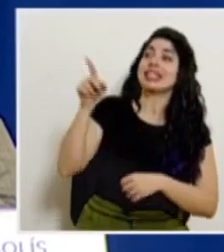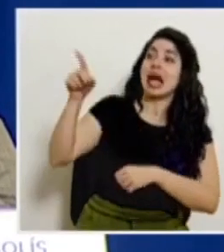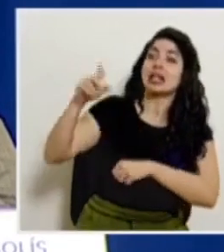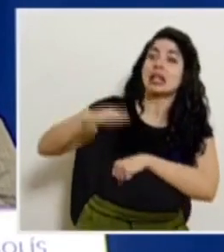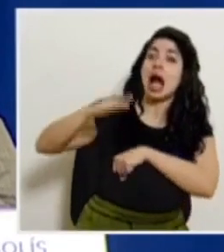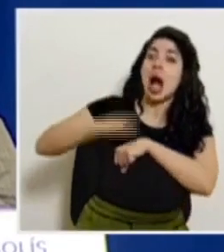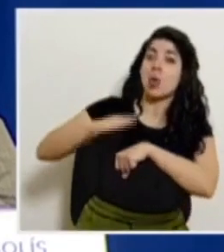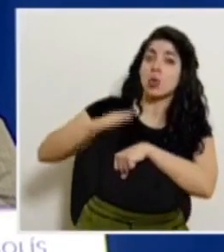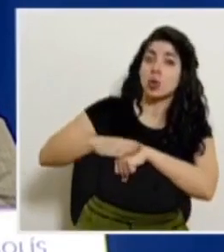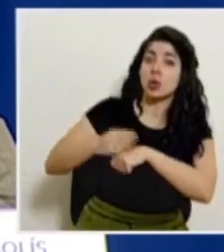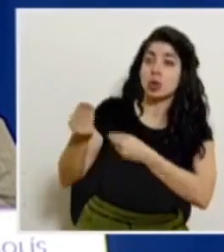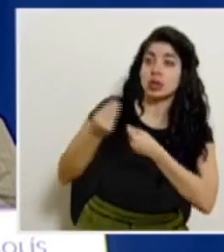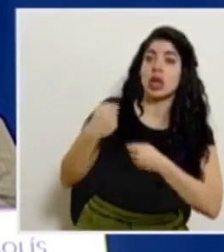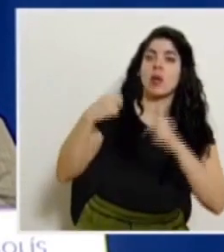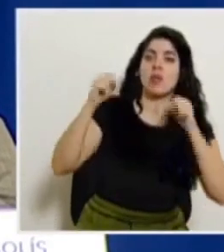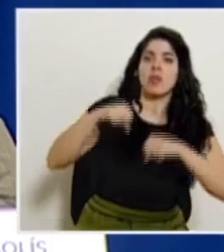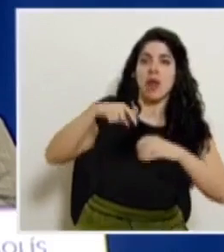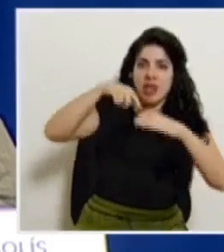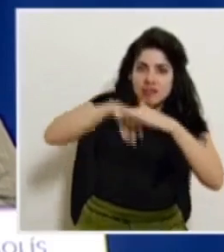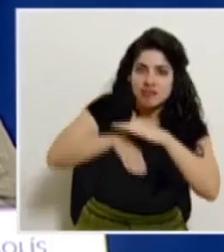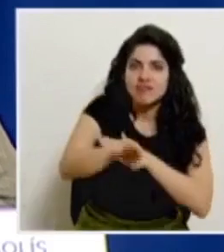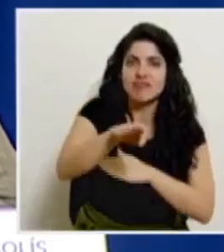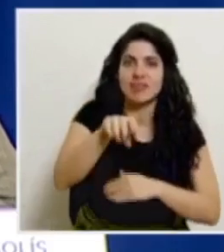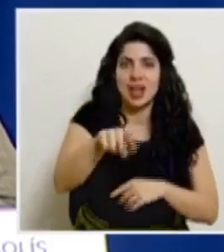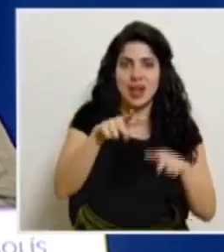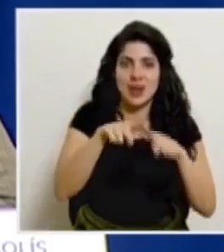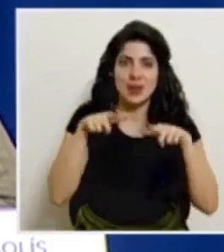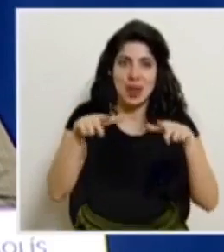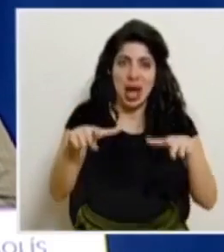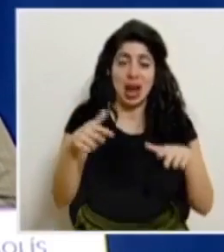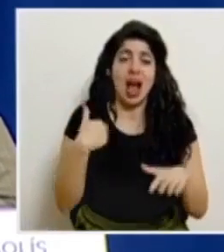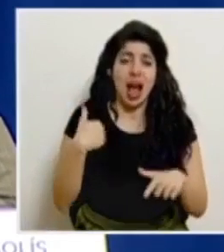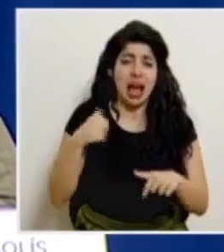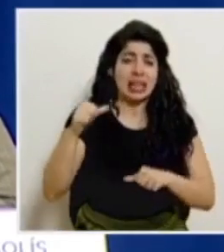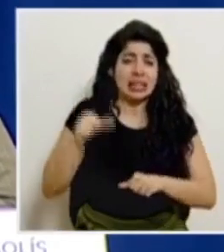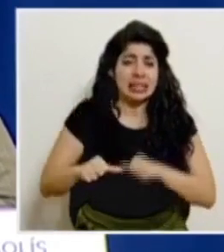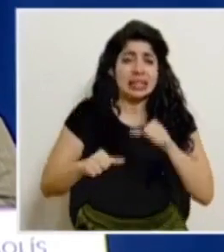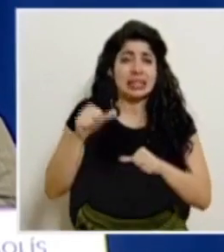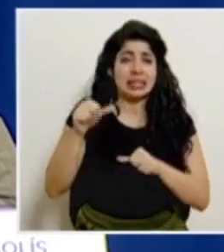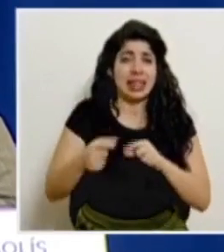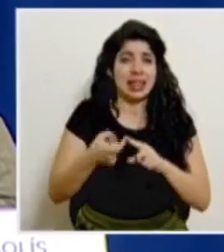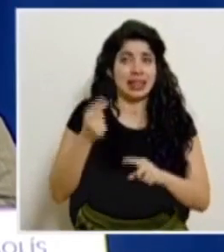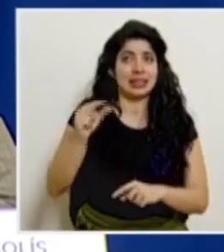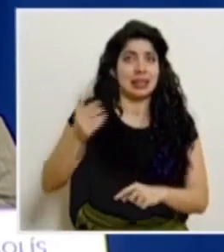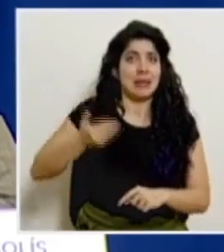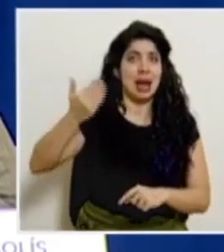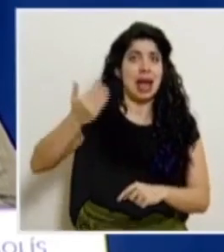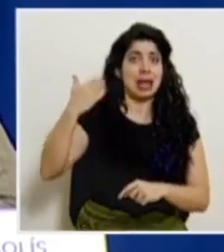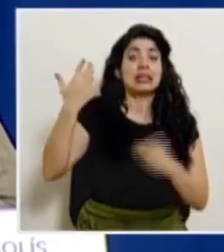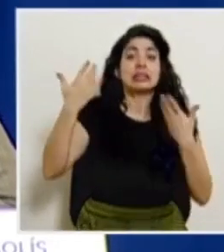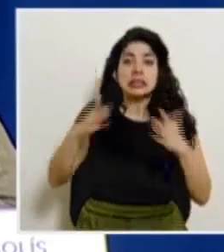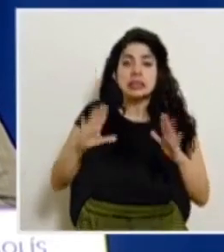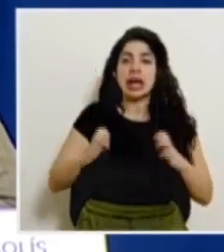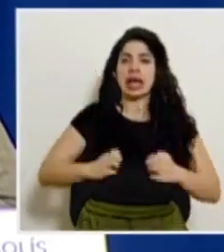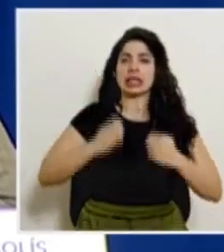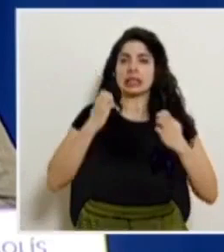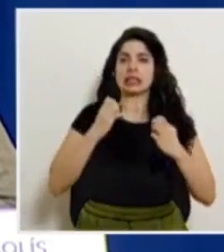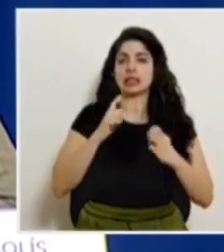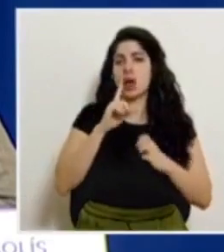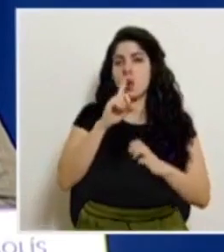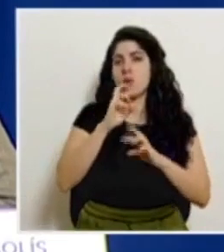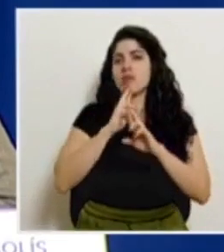autorizar el ingreso a estos sitios hay un esfuerzo permanente que se está haciendo desde semanas atrás ya existía una